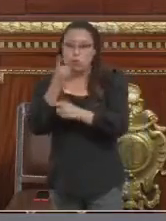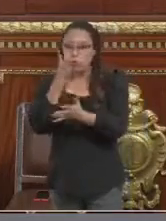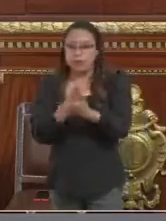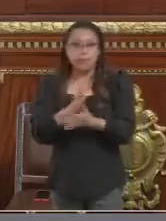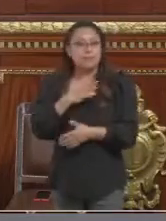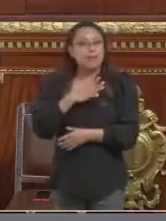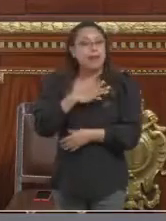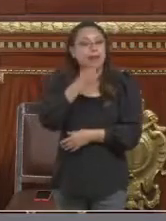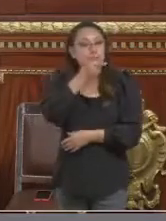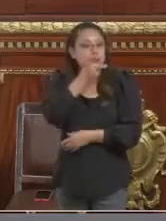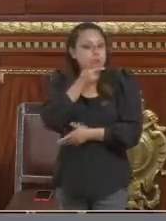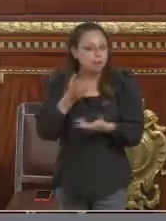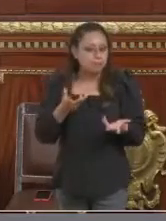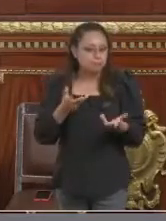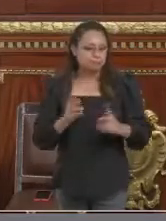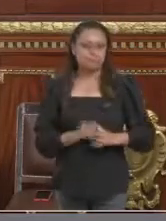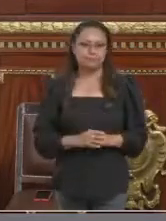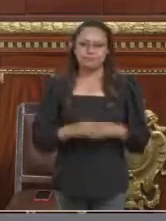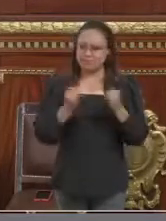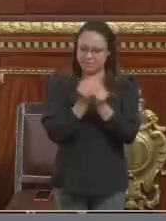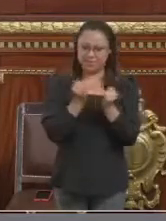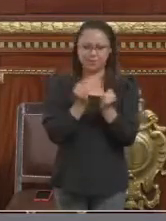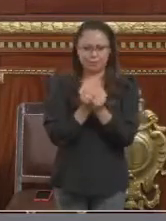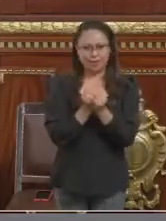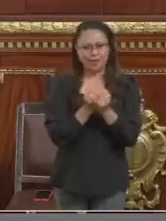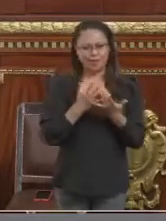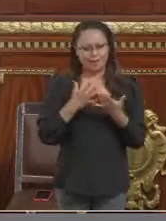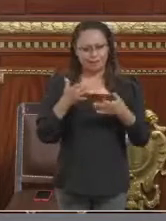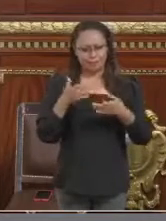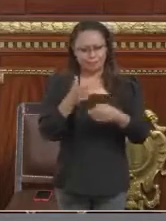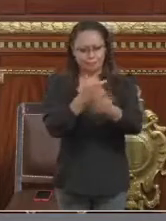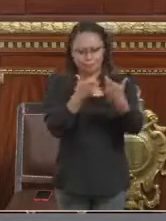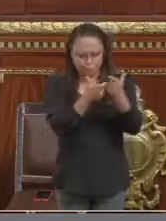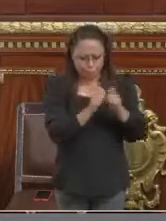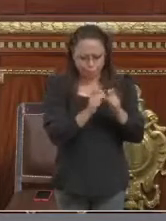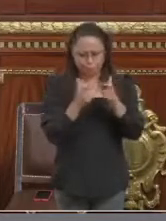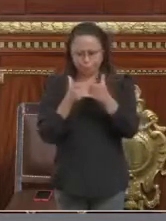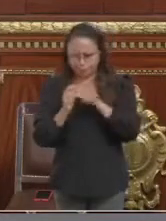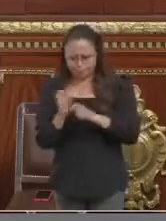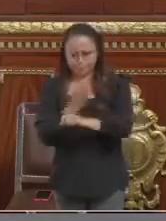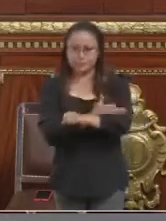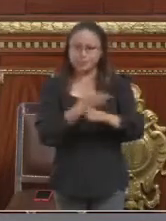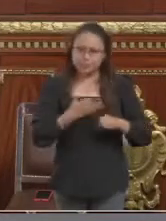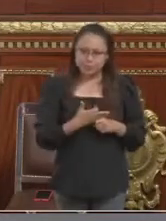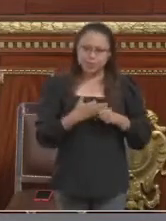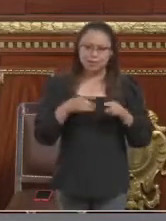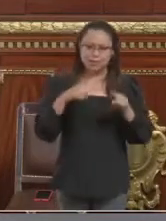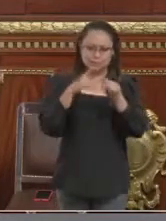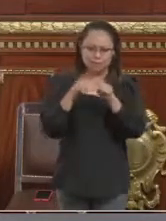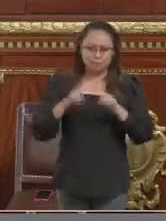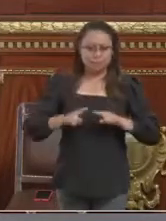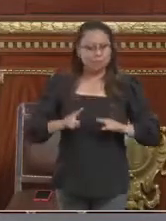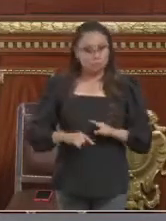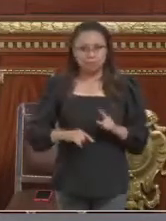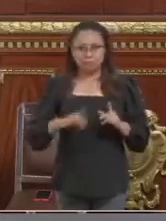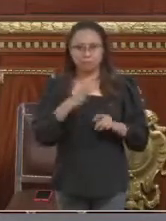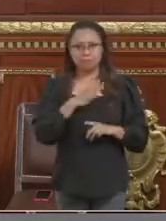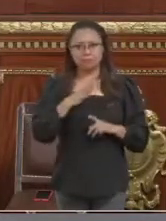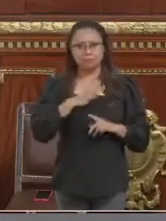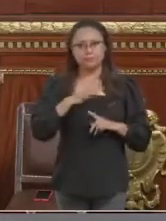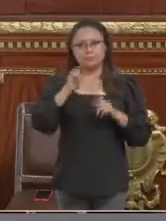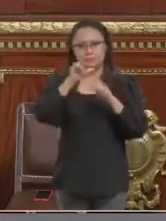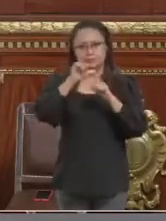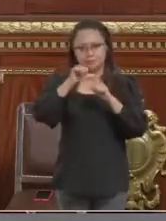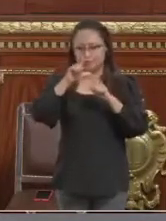infinidad de acomodos familiares que tenemos en nuestra región latinoamericana, que además son la